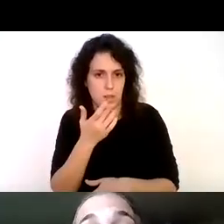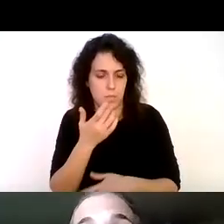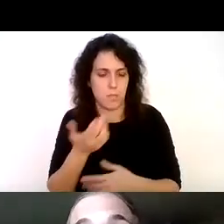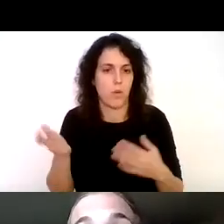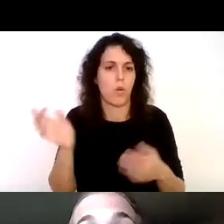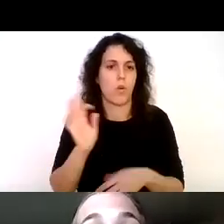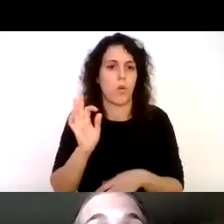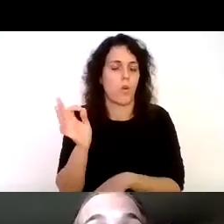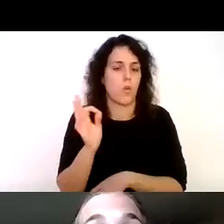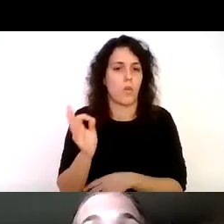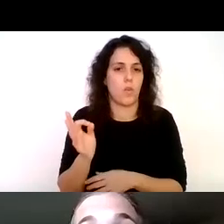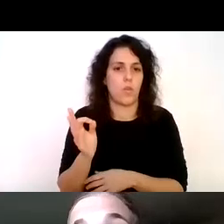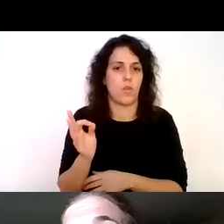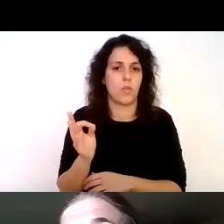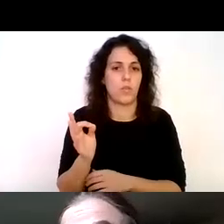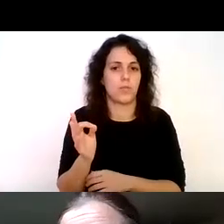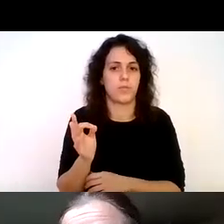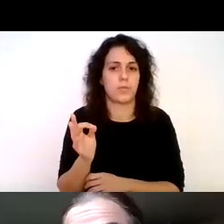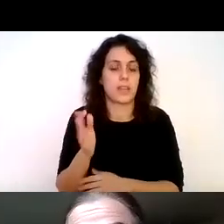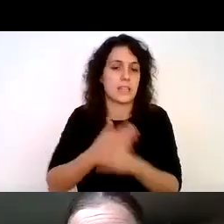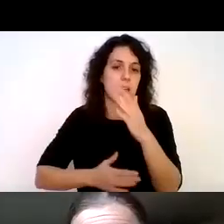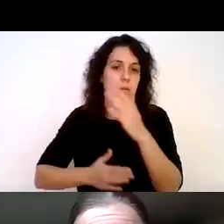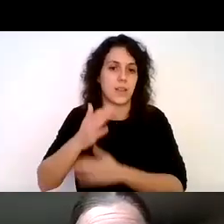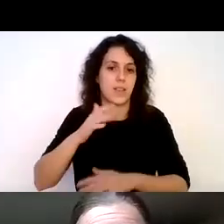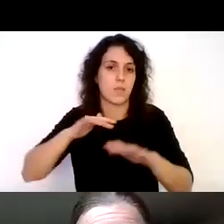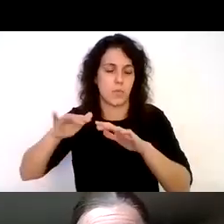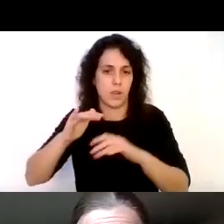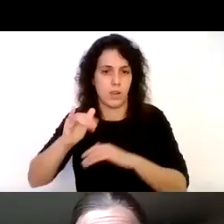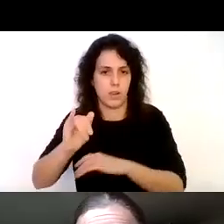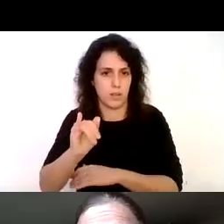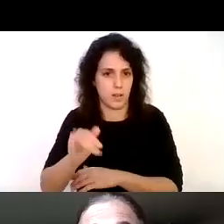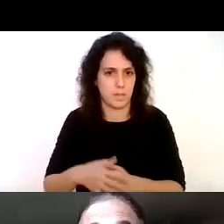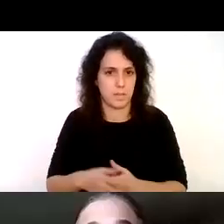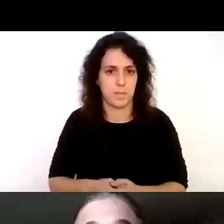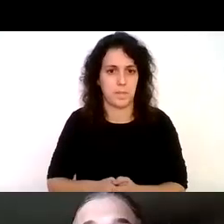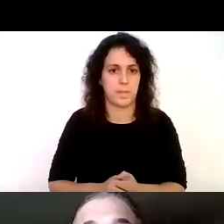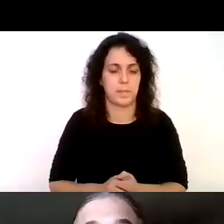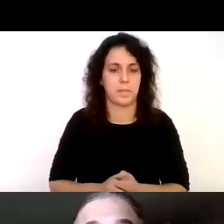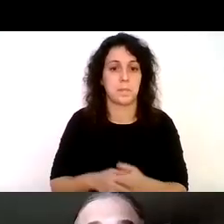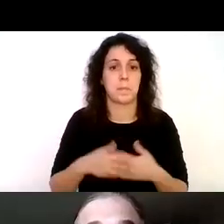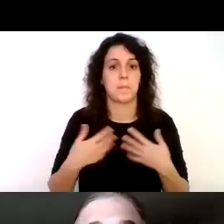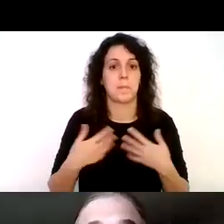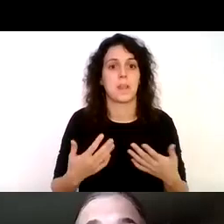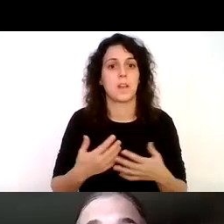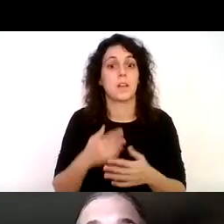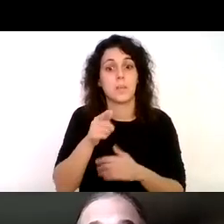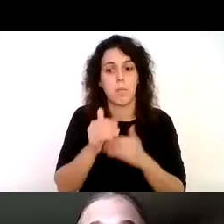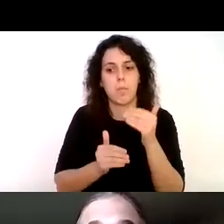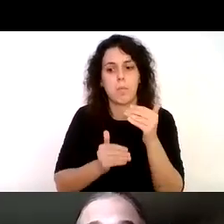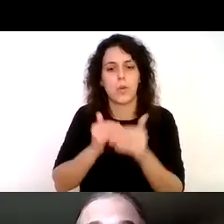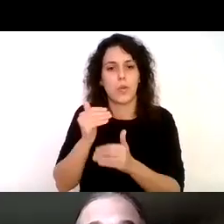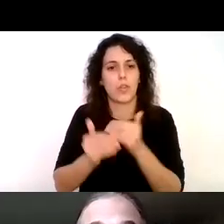tienen una discapacidad motriz por decirlo así así que es todo un proceso de